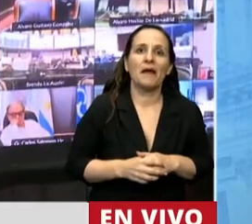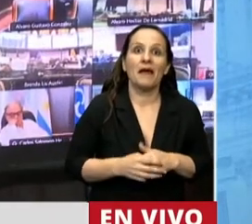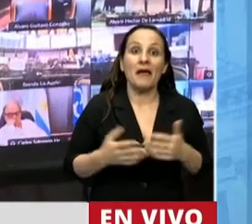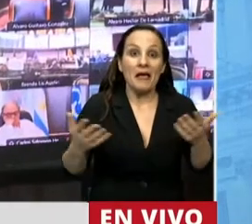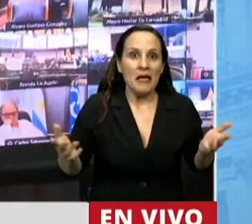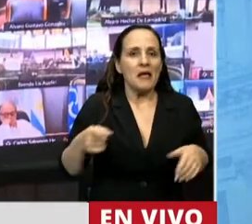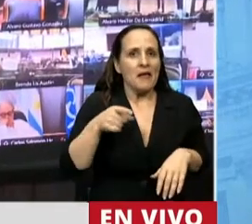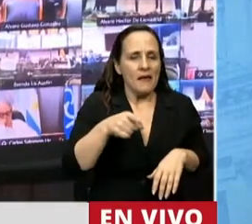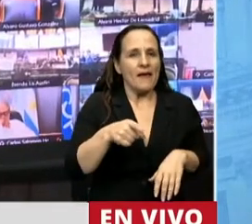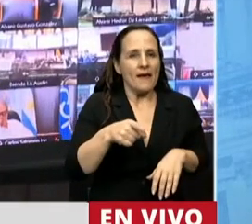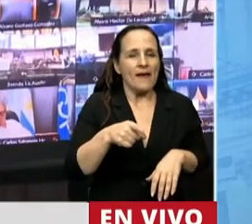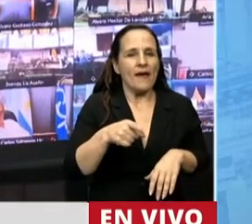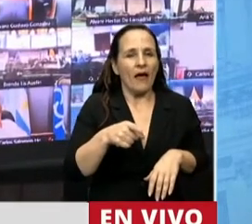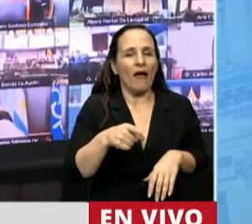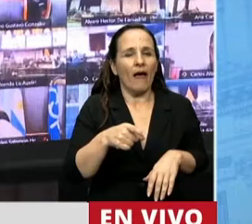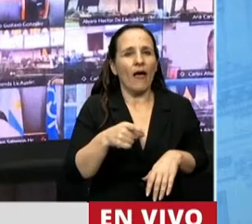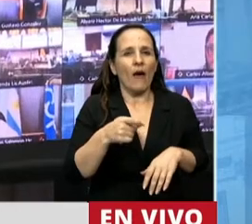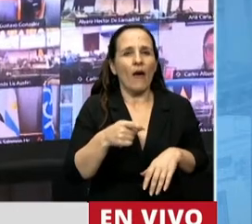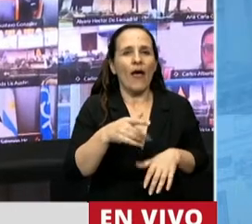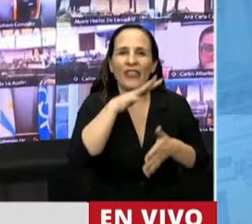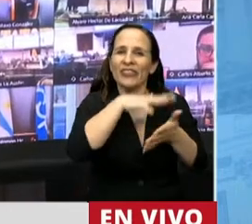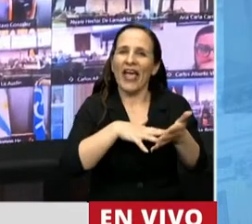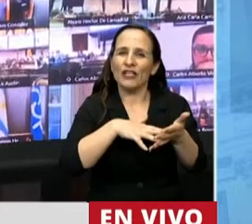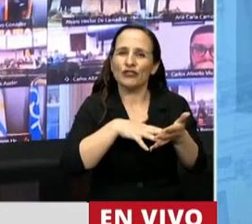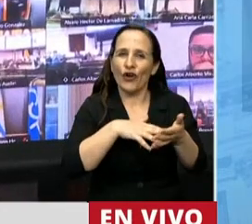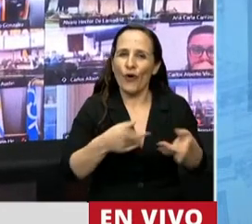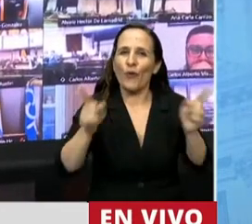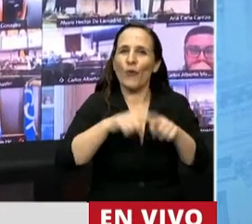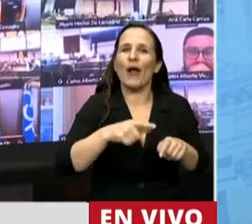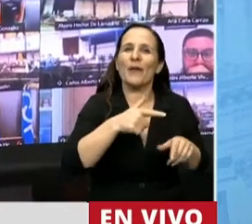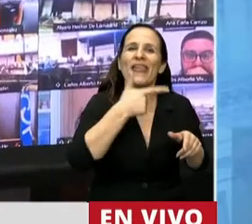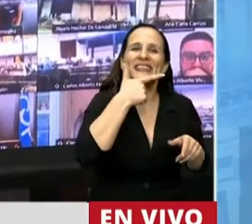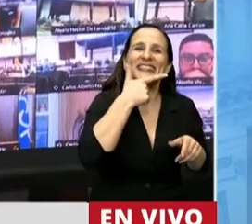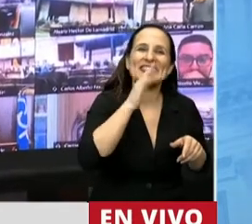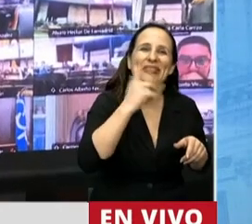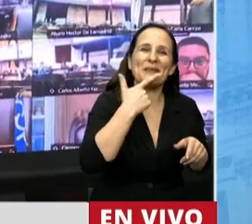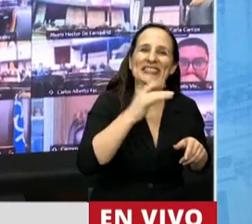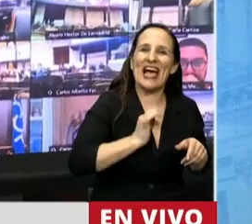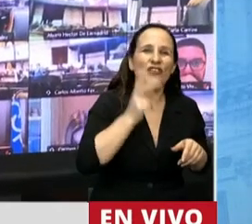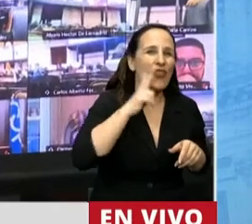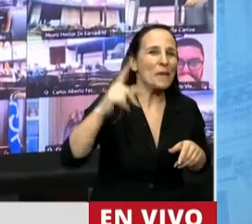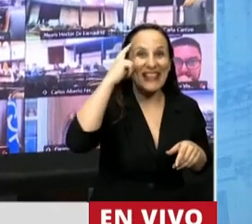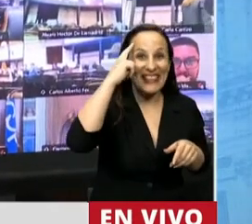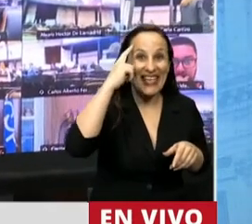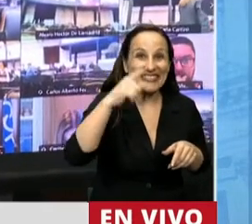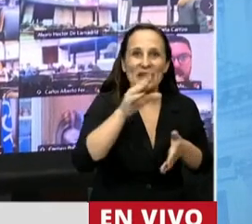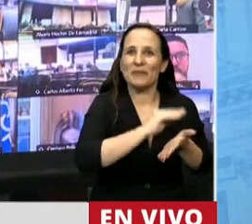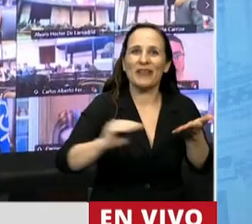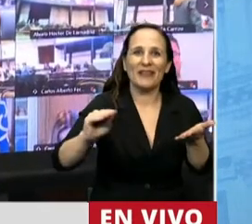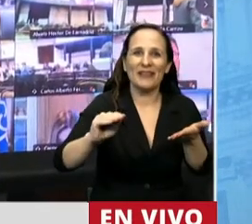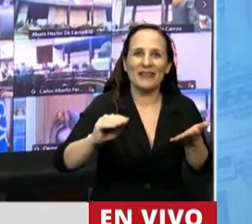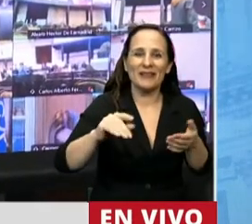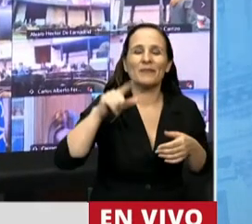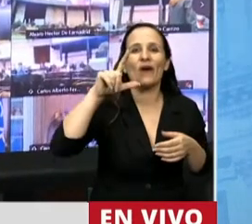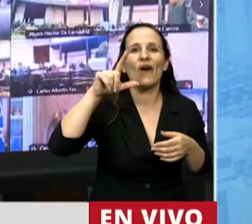valientemente recobró su texto a través del 17 bis en el año 2010 de la mano del diputado compañero